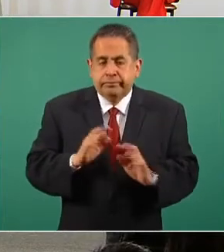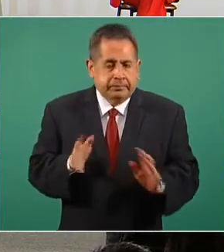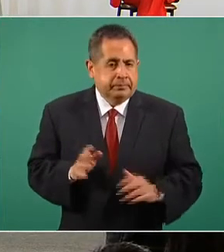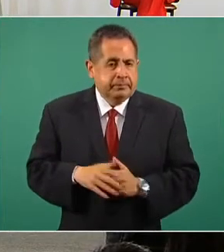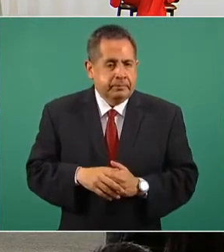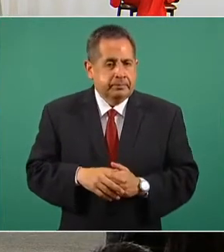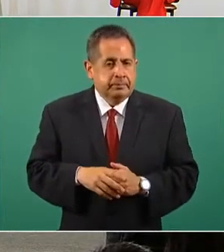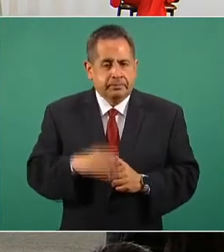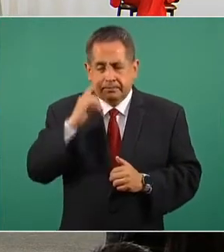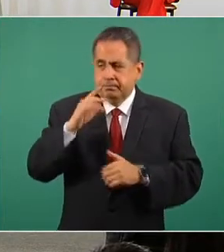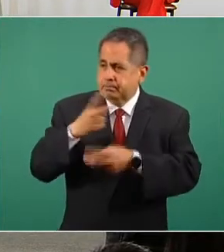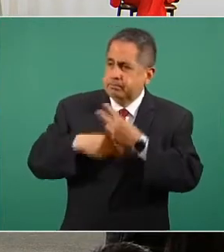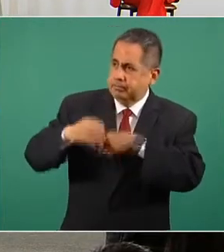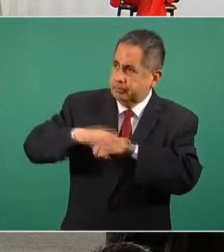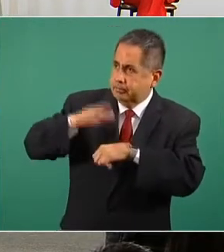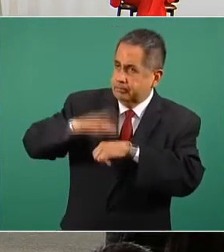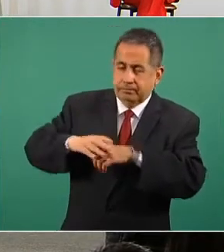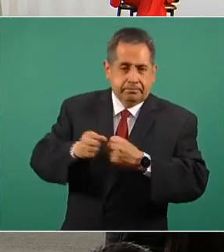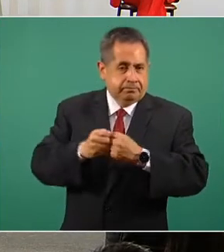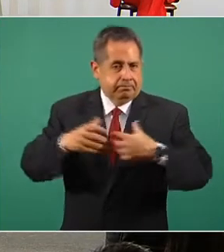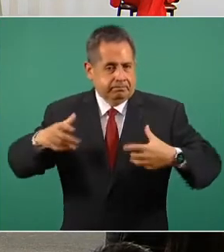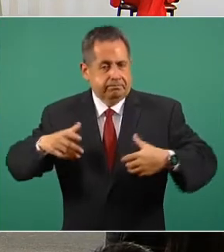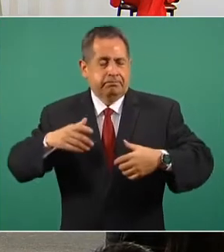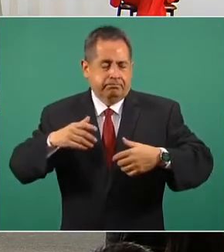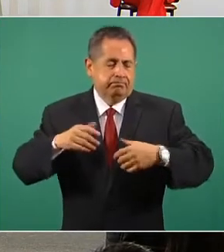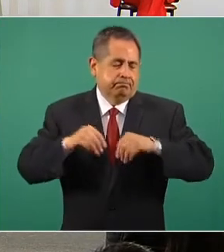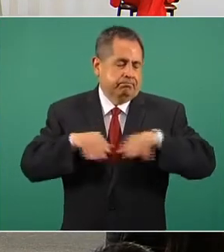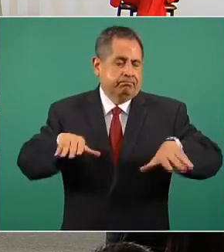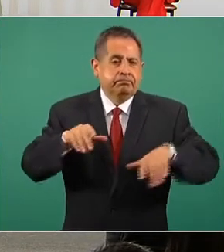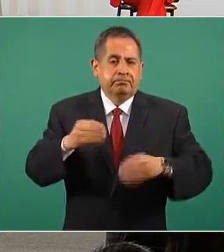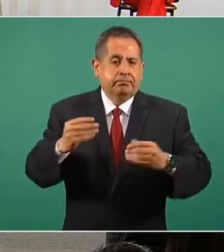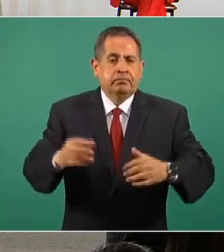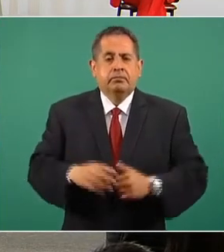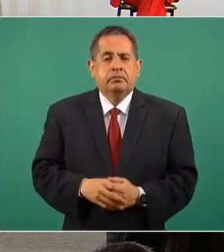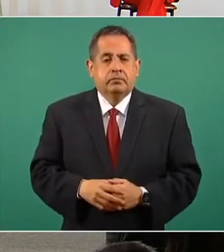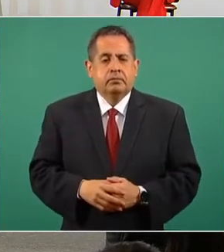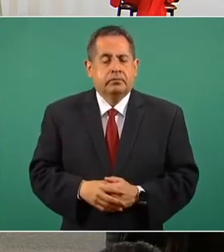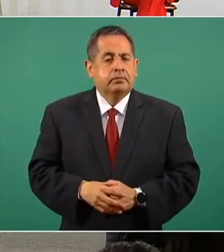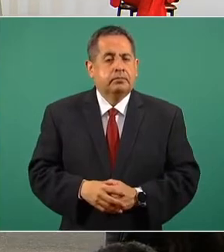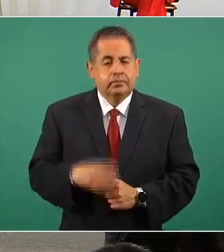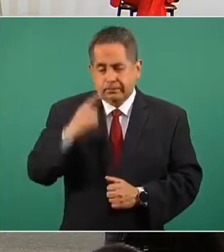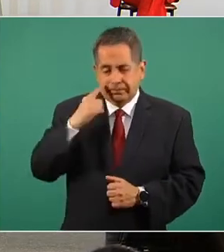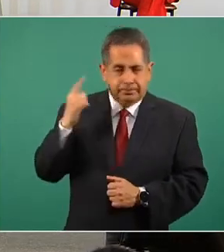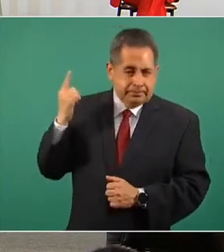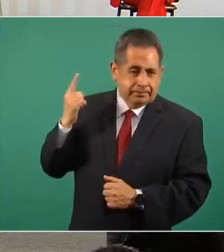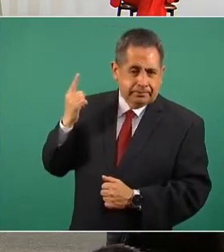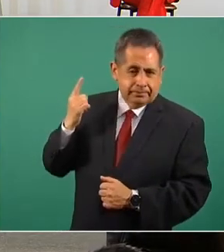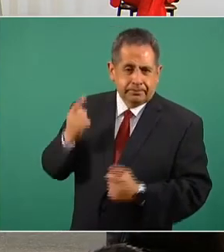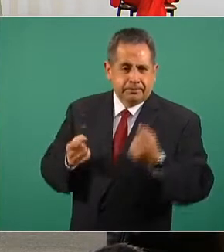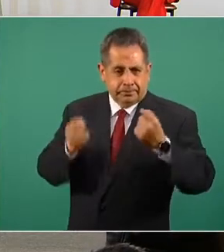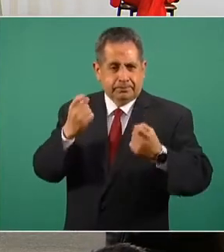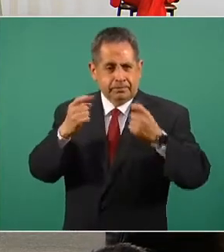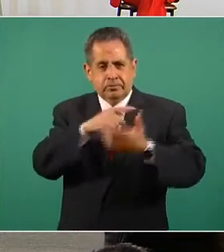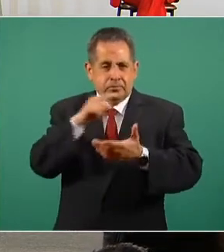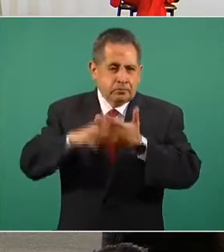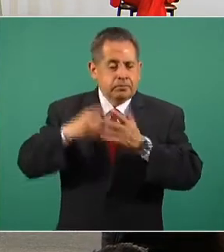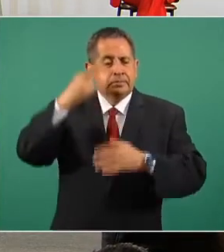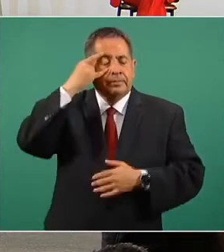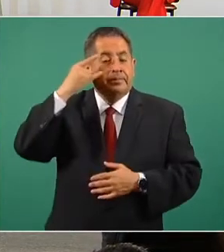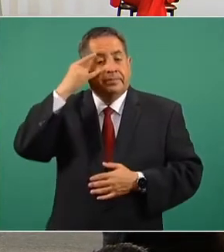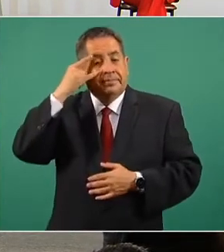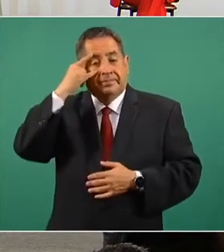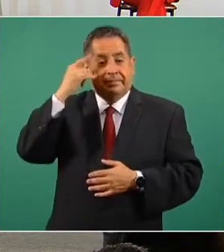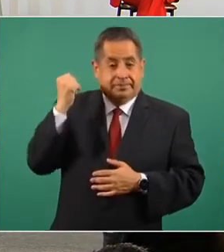números y volúmenes mayores. Son solamente algunas imágenes de cómo ha ocurrido esta vacunación en Campeche,